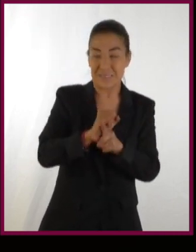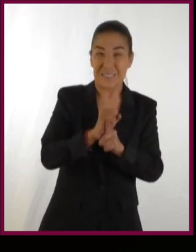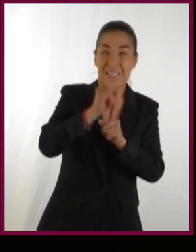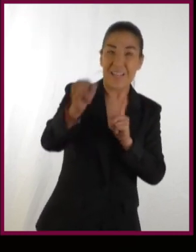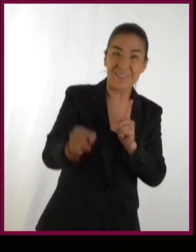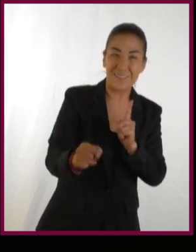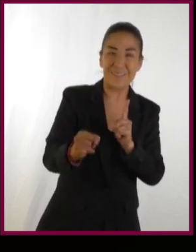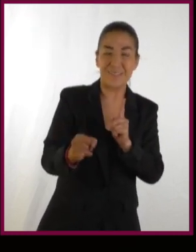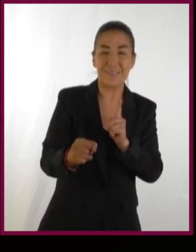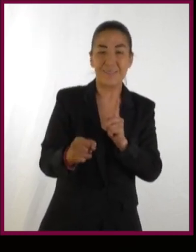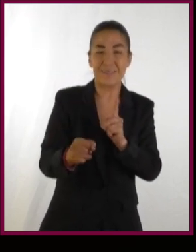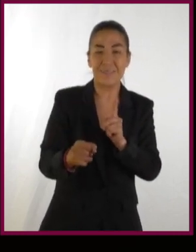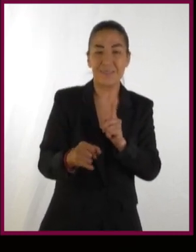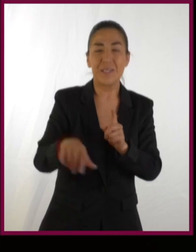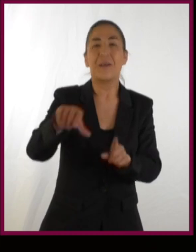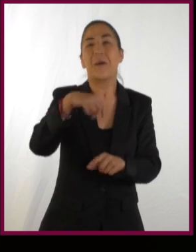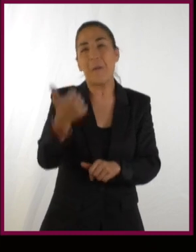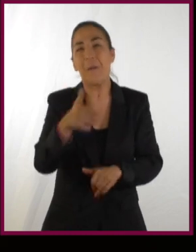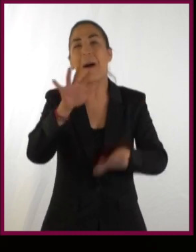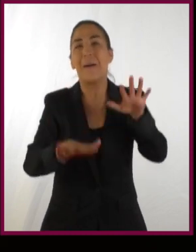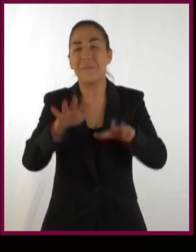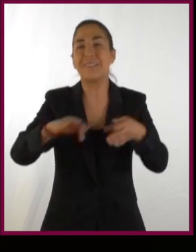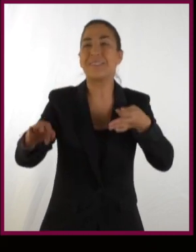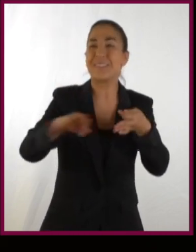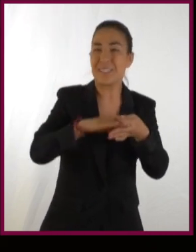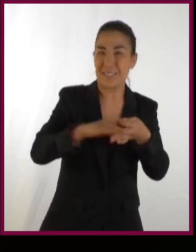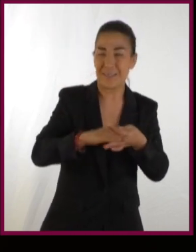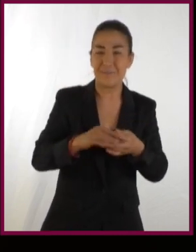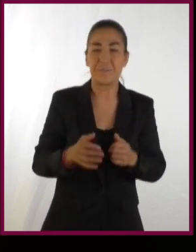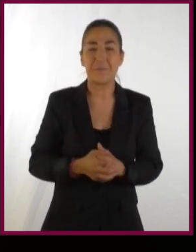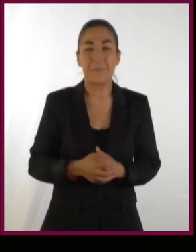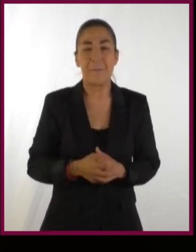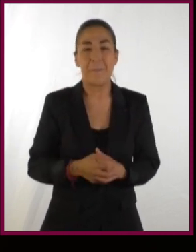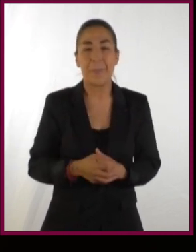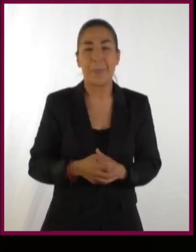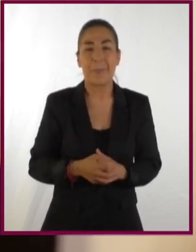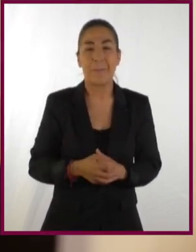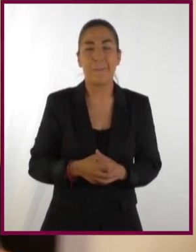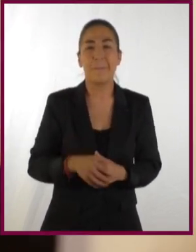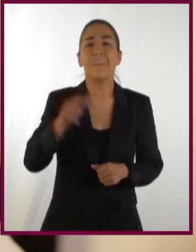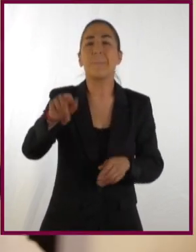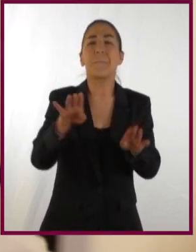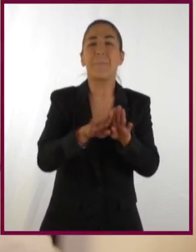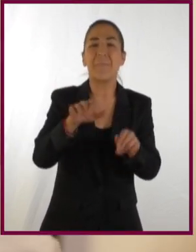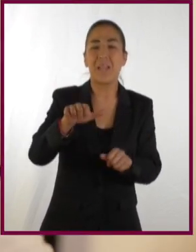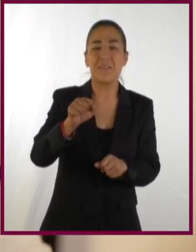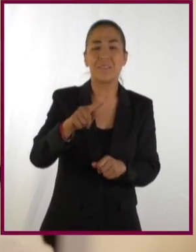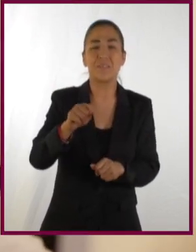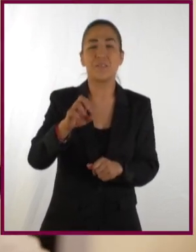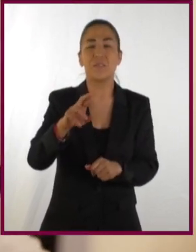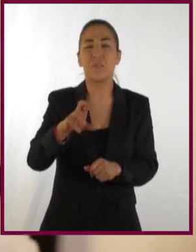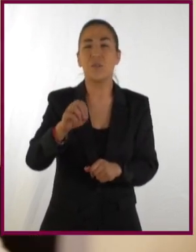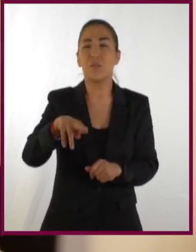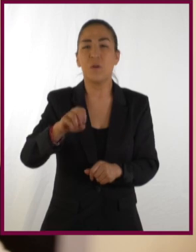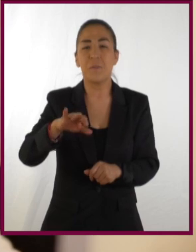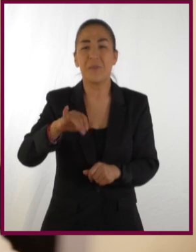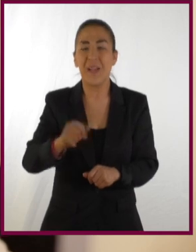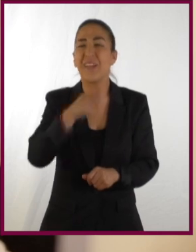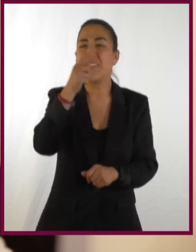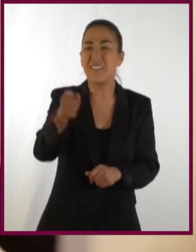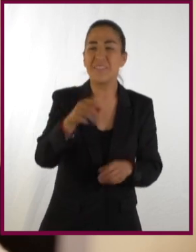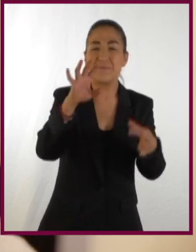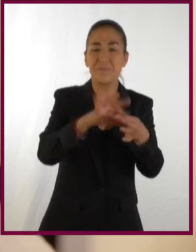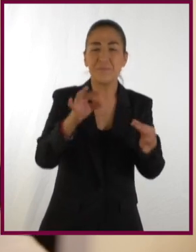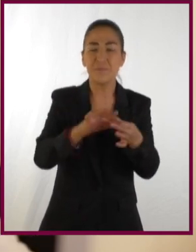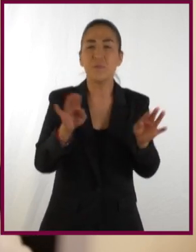Entonces, a haber periodos en los que va a estar muy lejos y otros en los que va a estar muy cerca. Edith, en astronomía hay un término